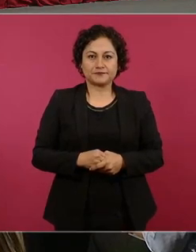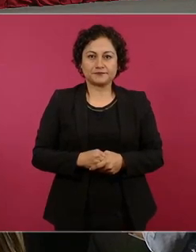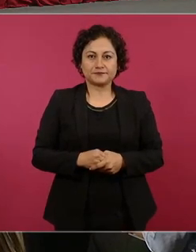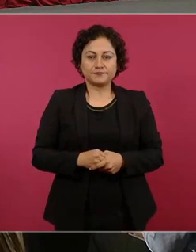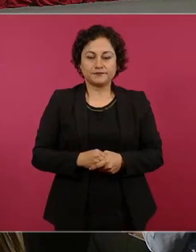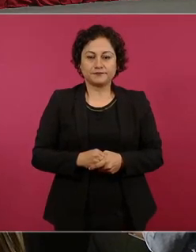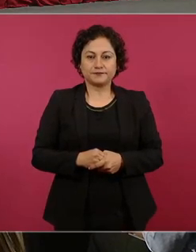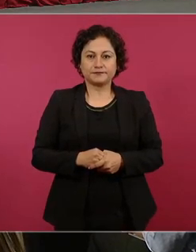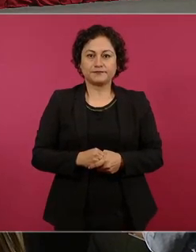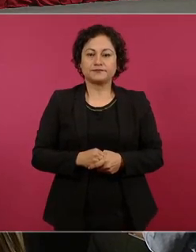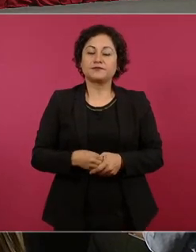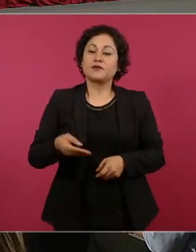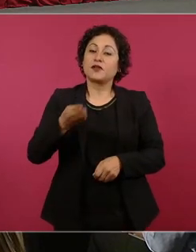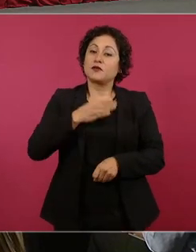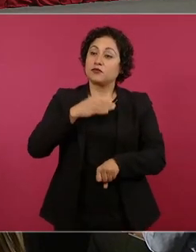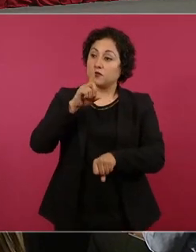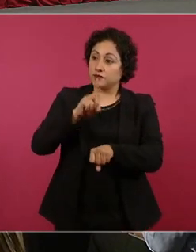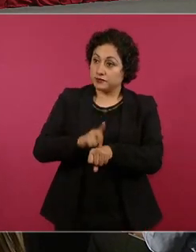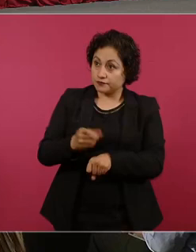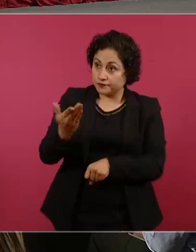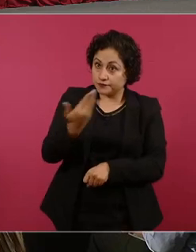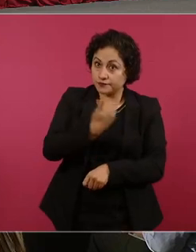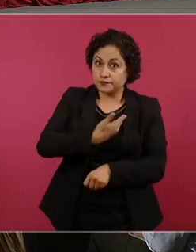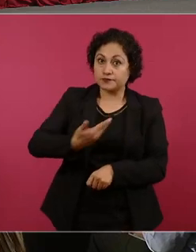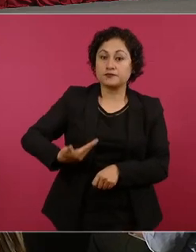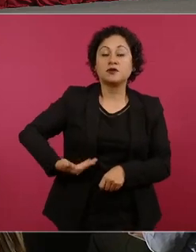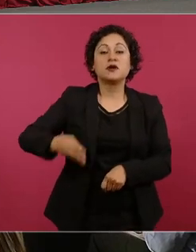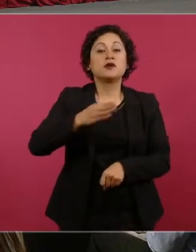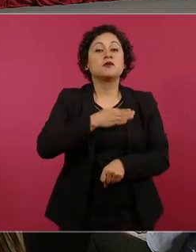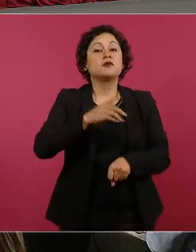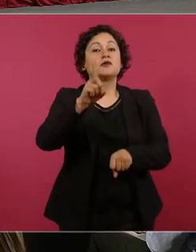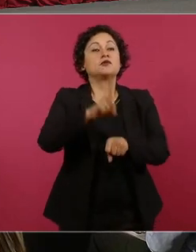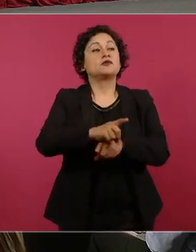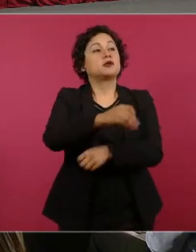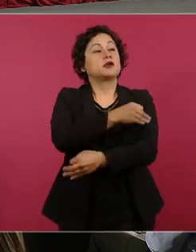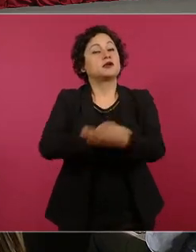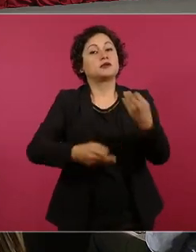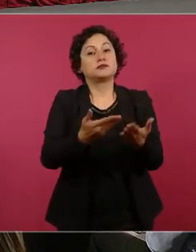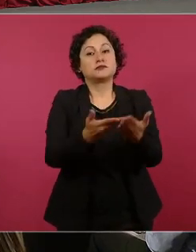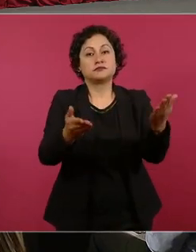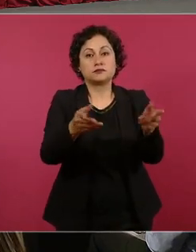buenos días señor presidente buenos días amigos de los medios de comunicación